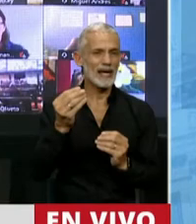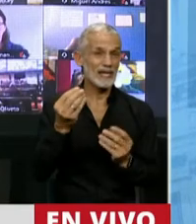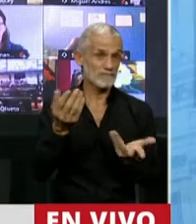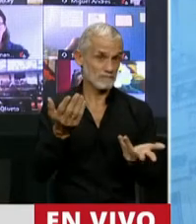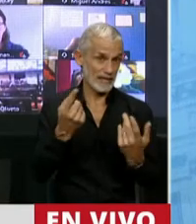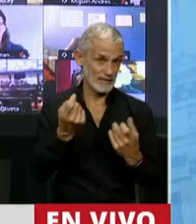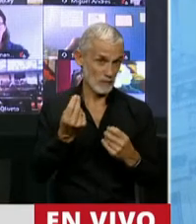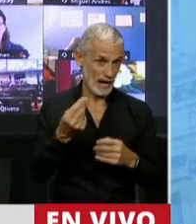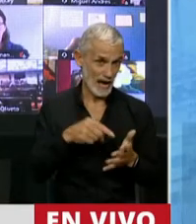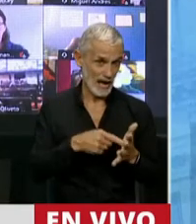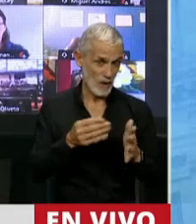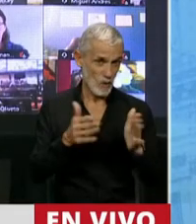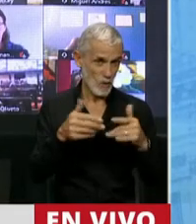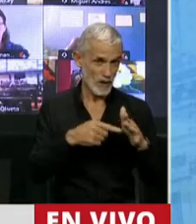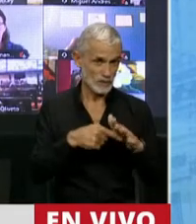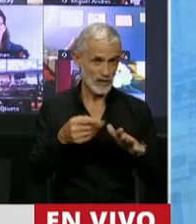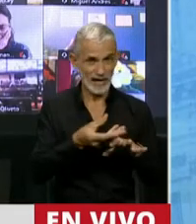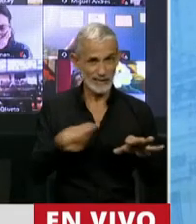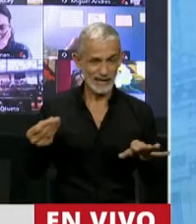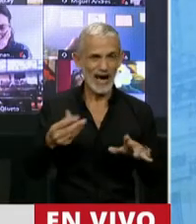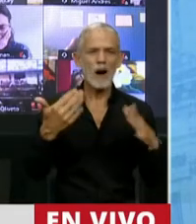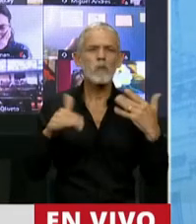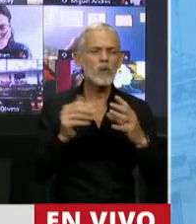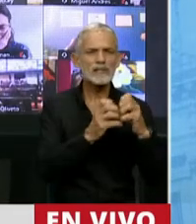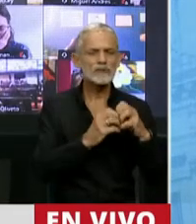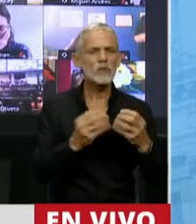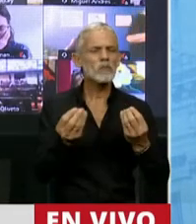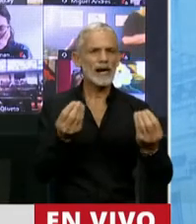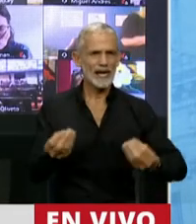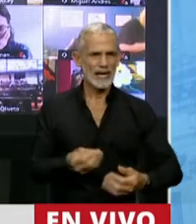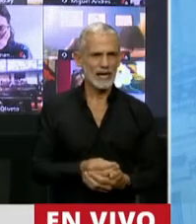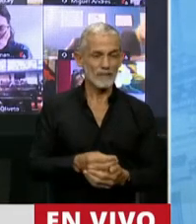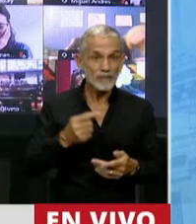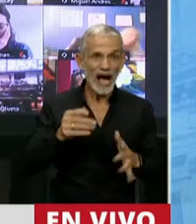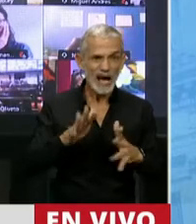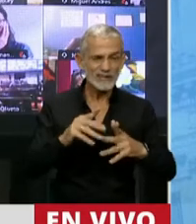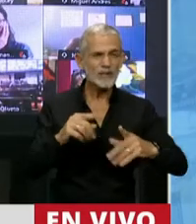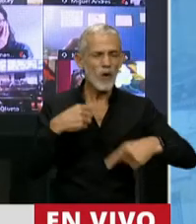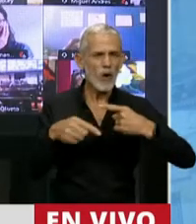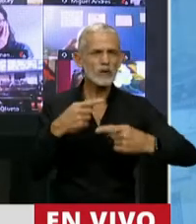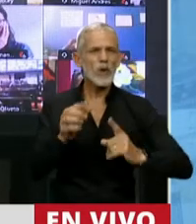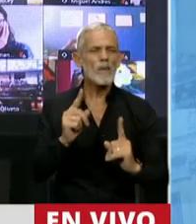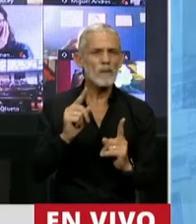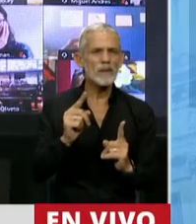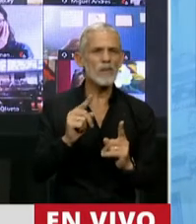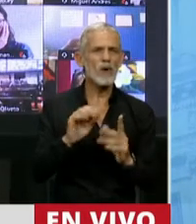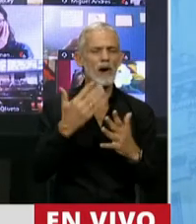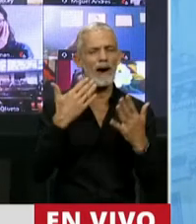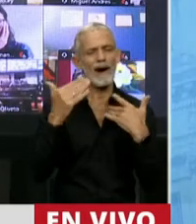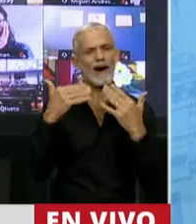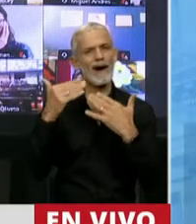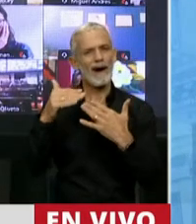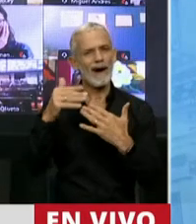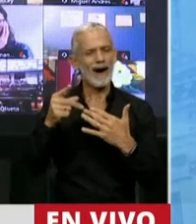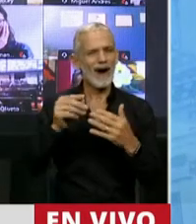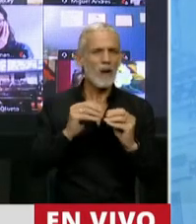para citar esta sesión apresurada? ¿Van a seguir usando estos mismos pretextos o estos